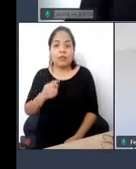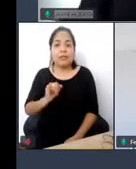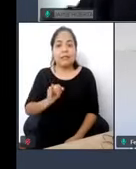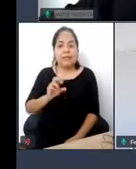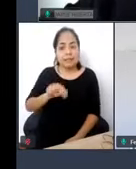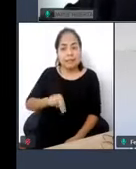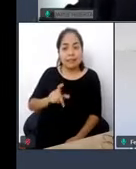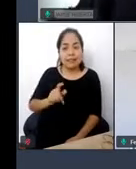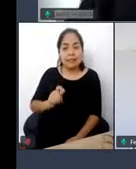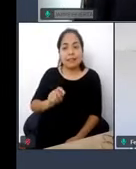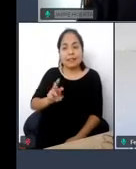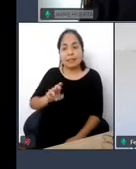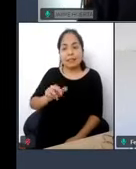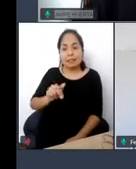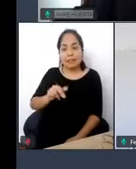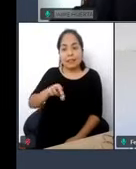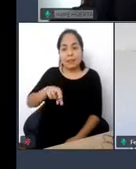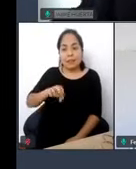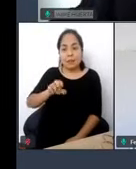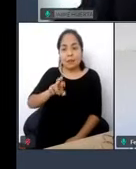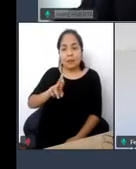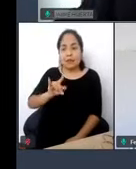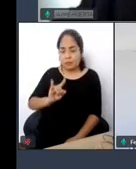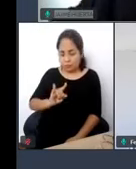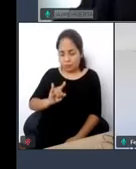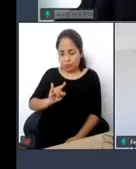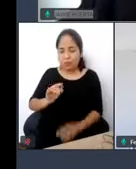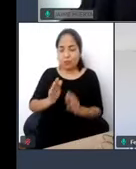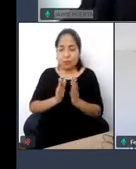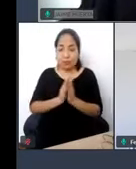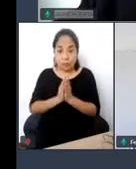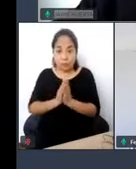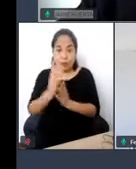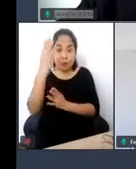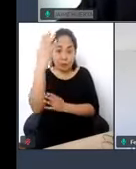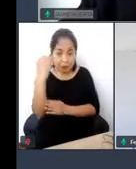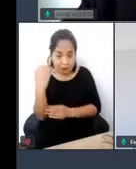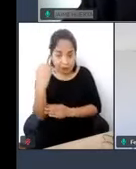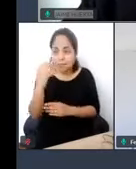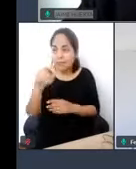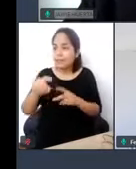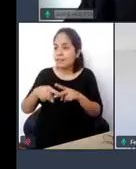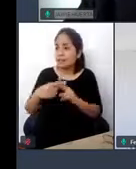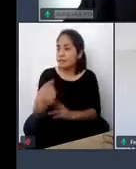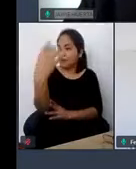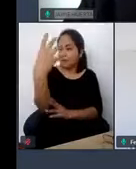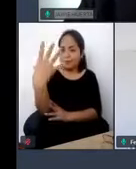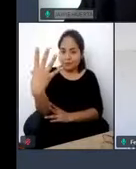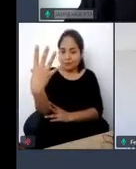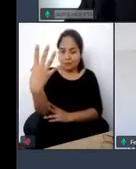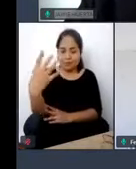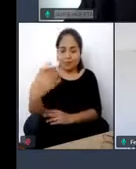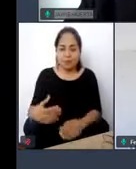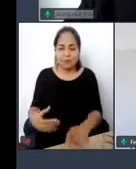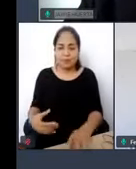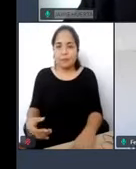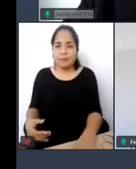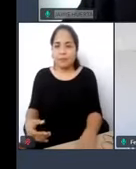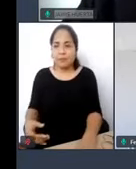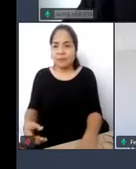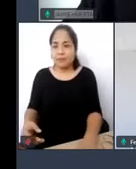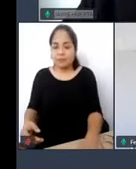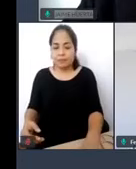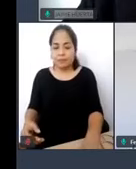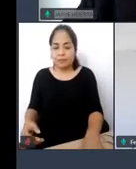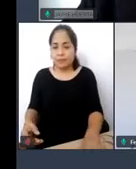a pedir al señor Jaime Huertas apagar su cámara para darle el pase en este caso al señor Fernando Tarquino buenas